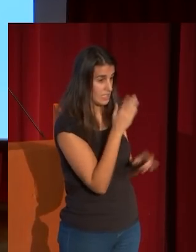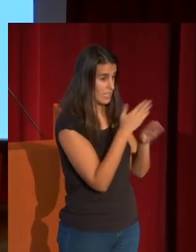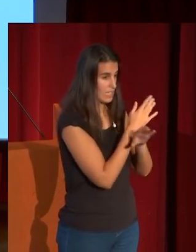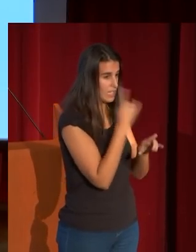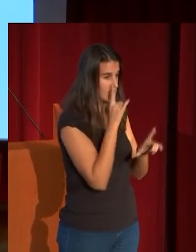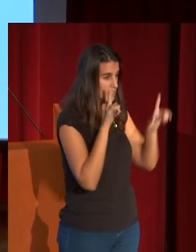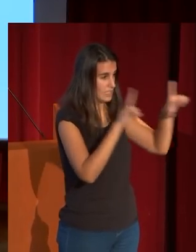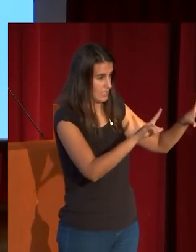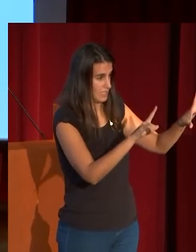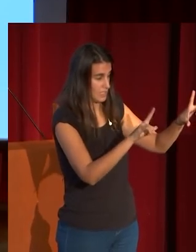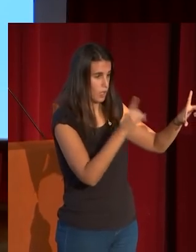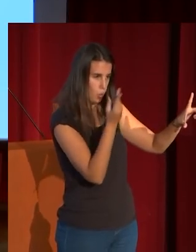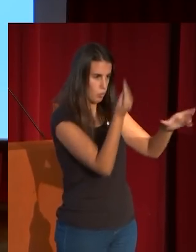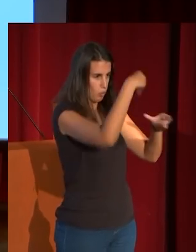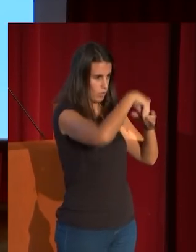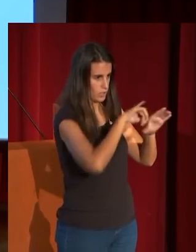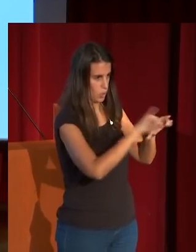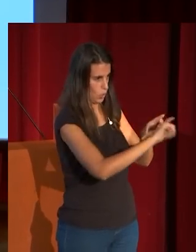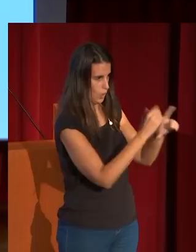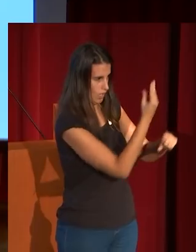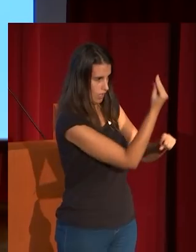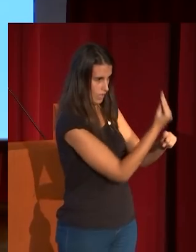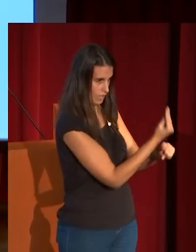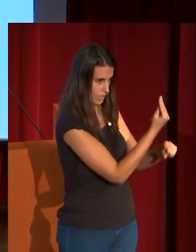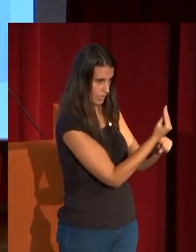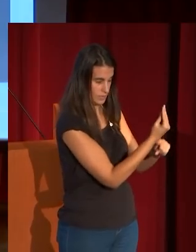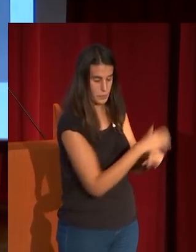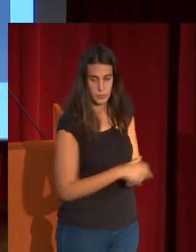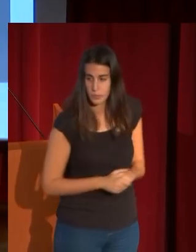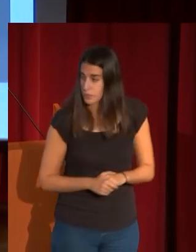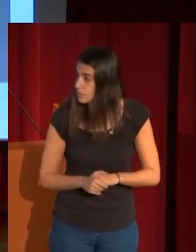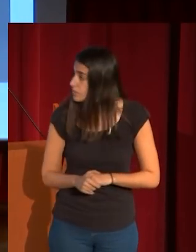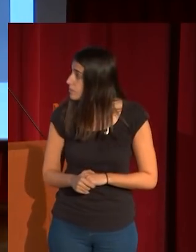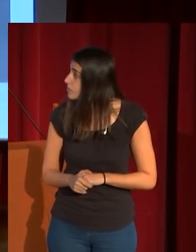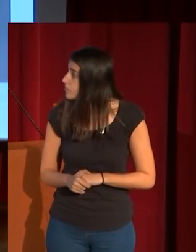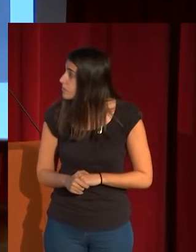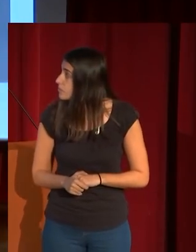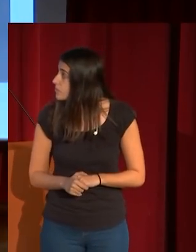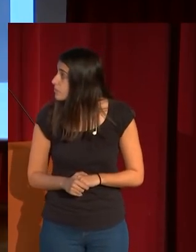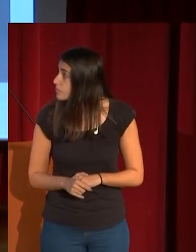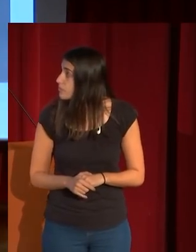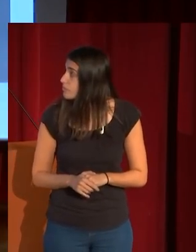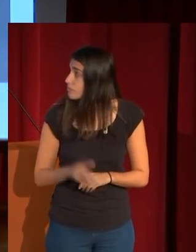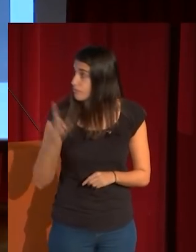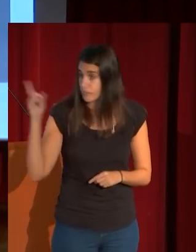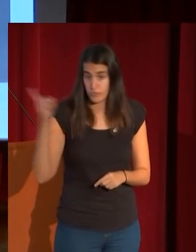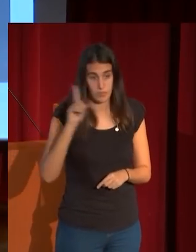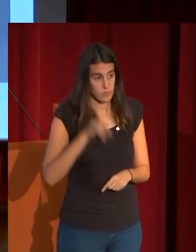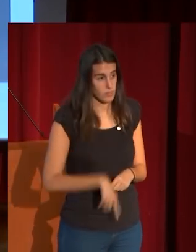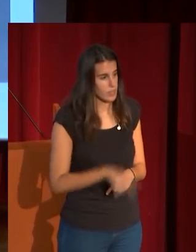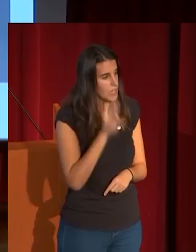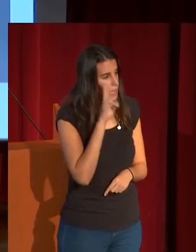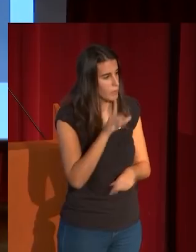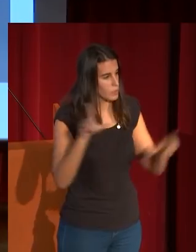mostramos del coleccionista o del aficionado a las estampas y aquí esta otra también aparece